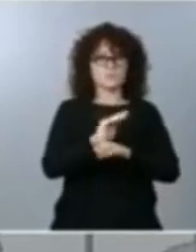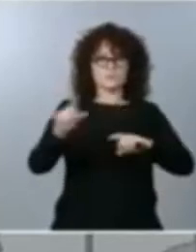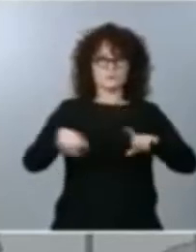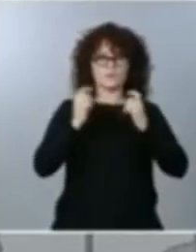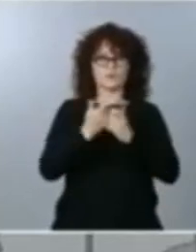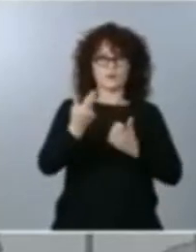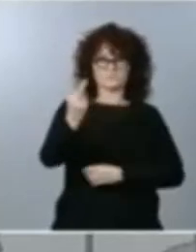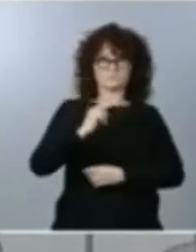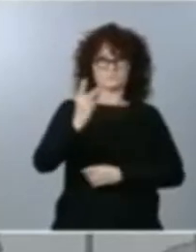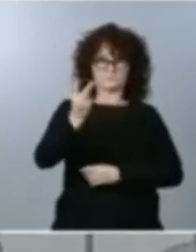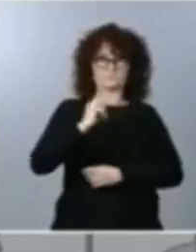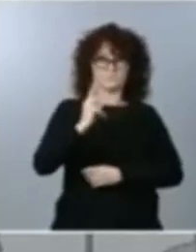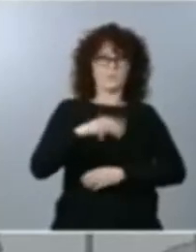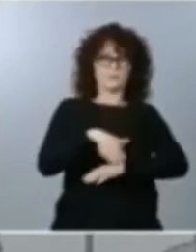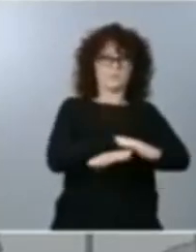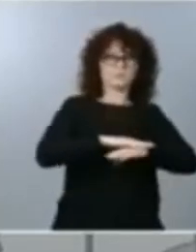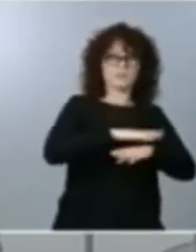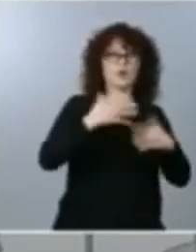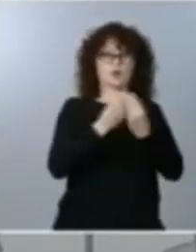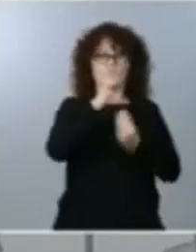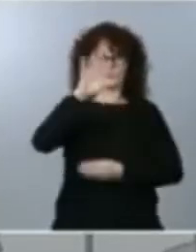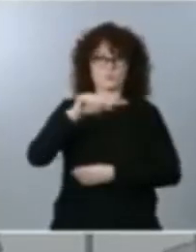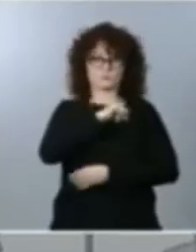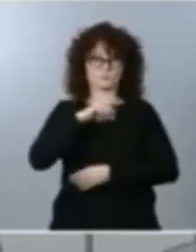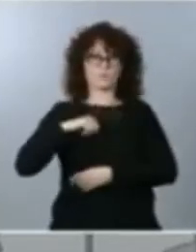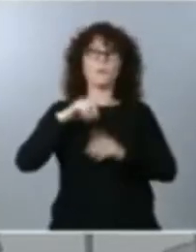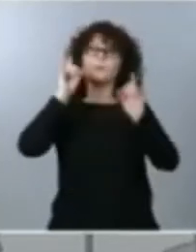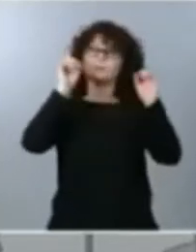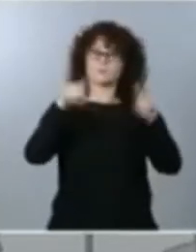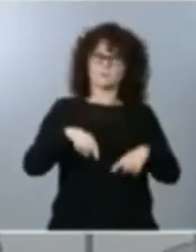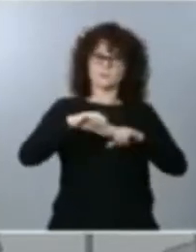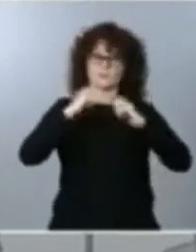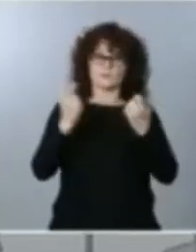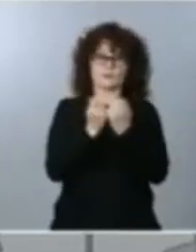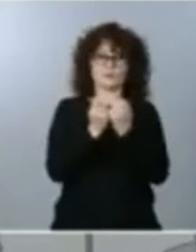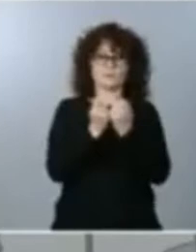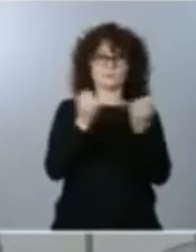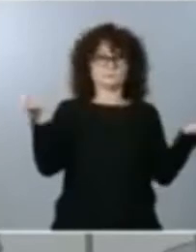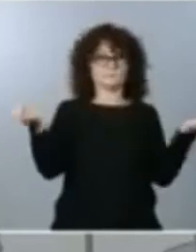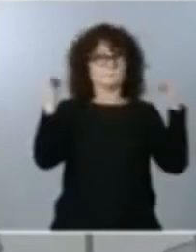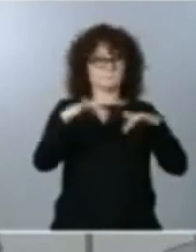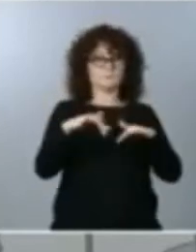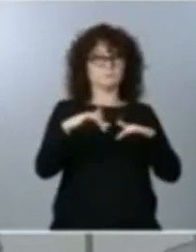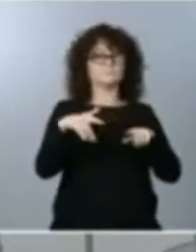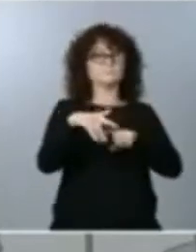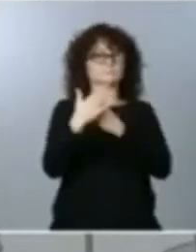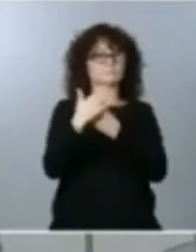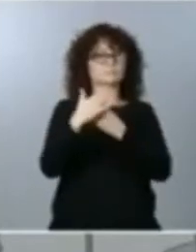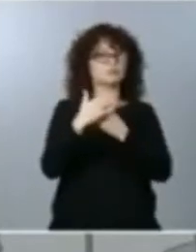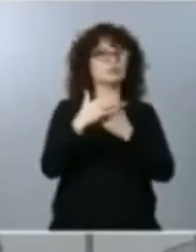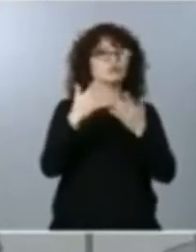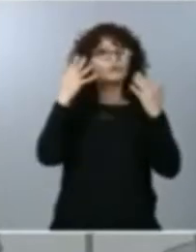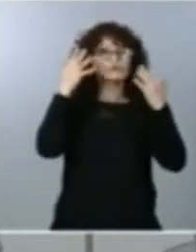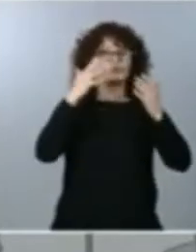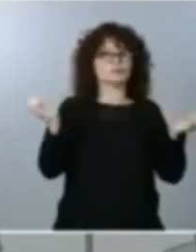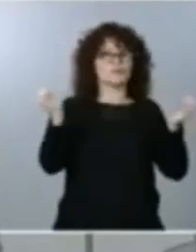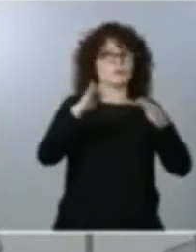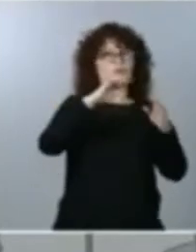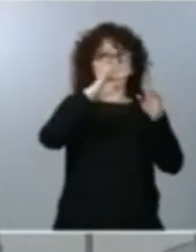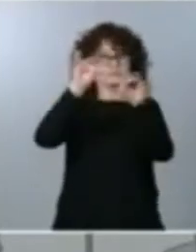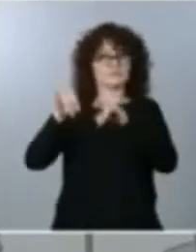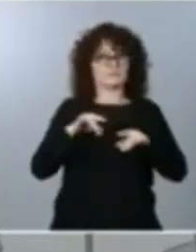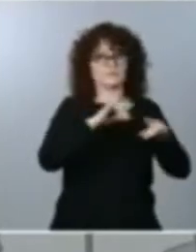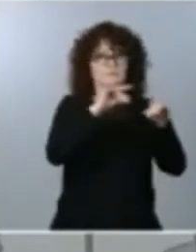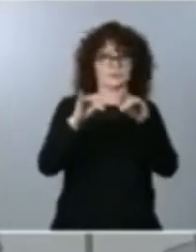comunidades autónomas como también en las reuniones multilaterales en el marco del Consejo Interterritorial del Sistema Nacional de Salud.